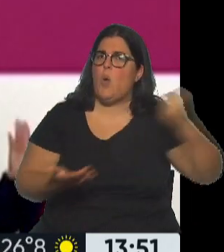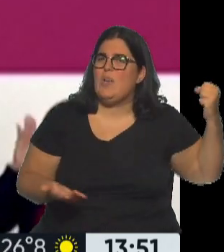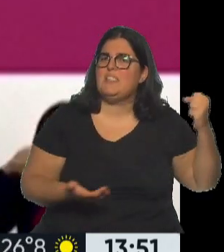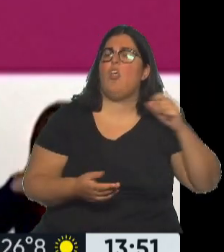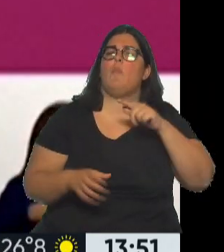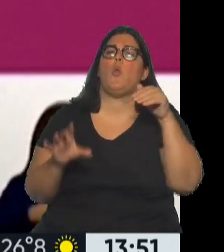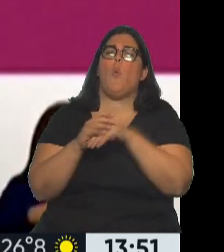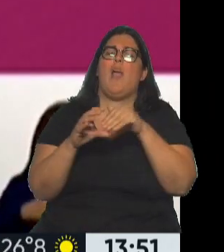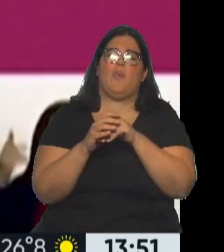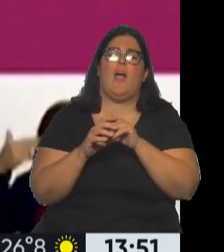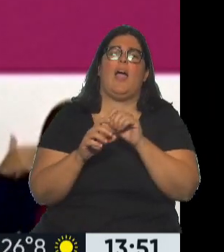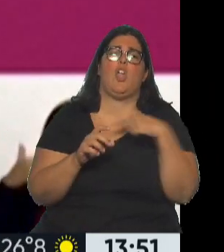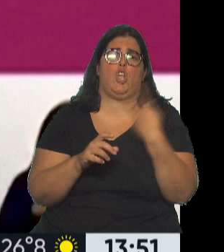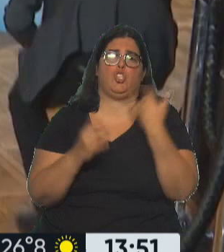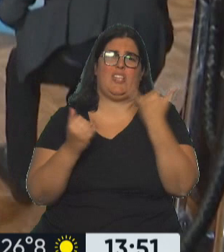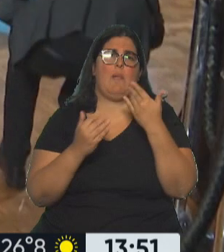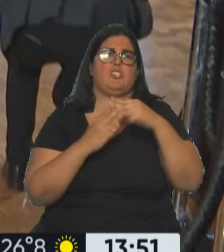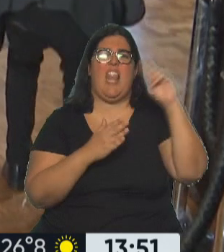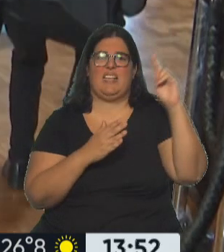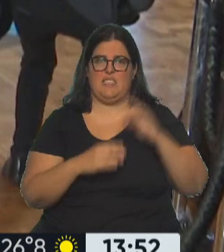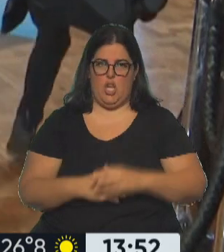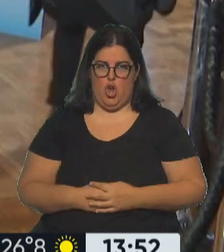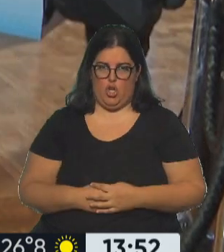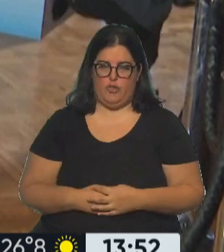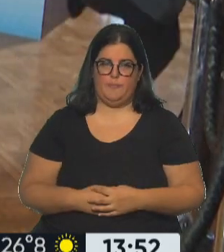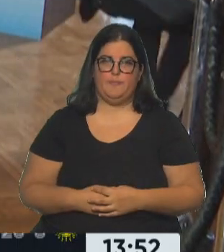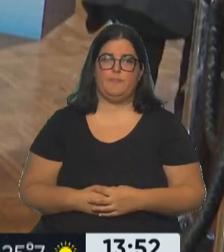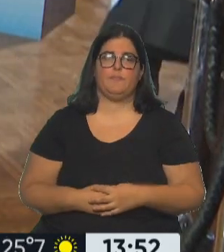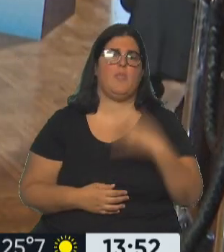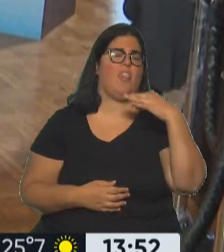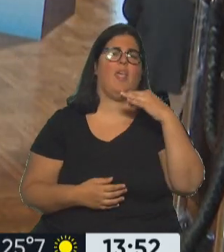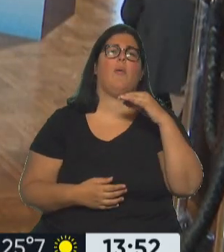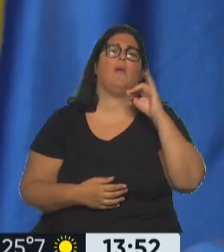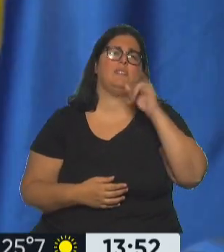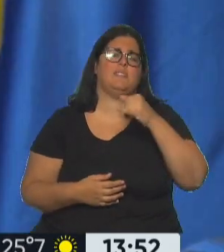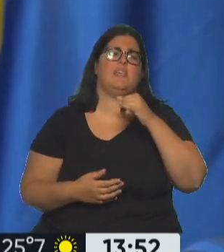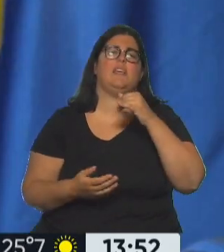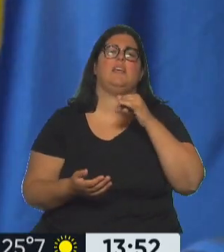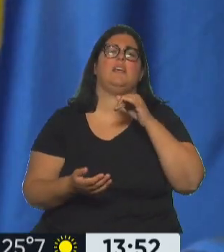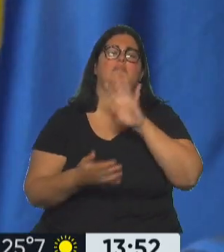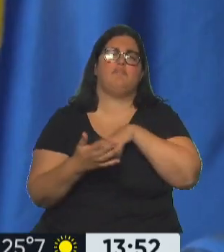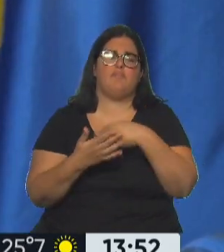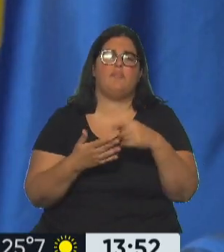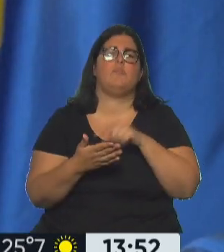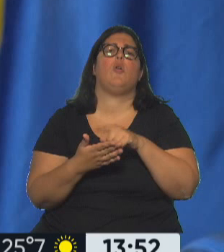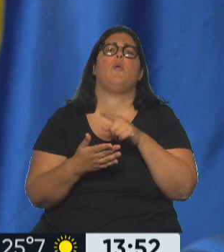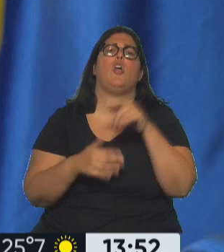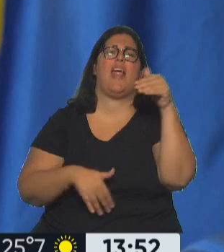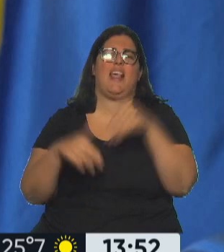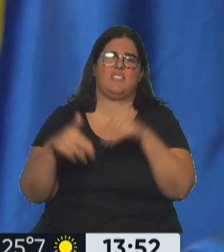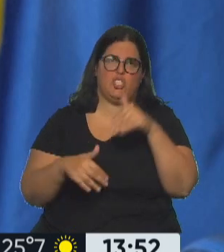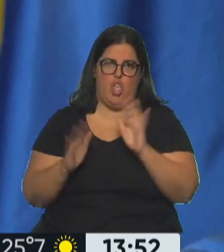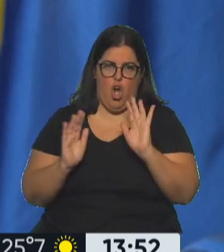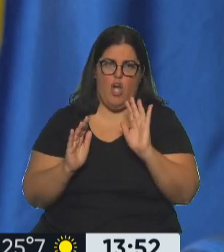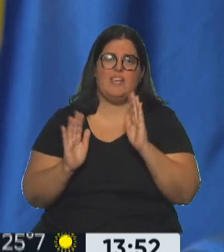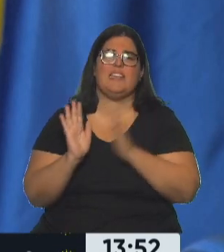cuentas bancarias que tenemos en el exterior. Establecer el programa, sí, de las elecciones y